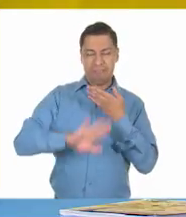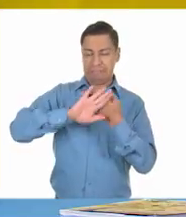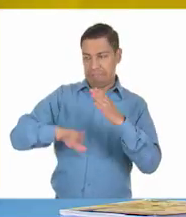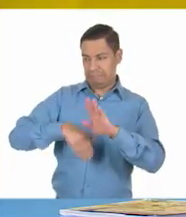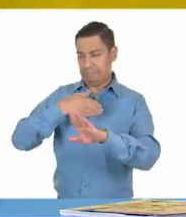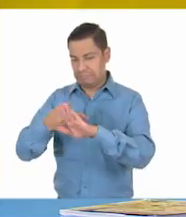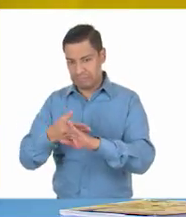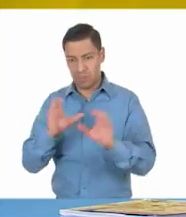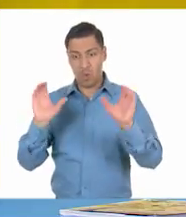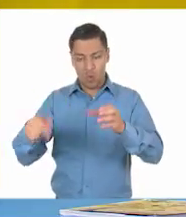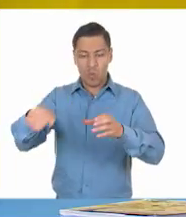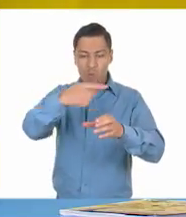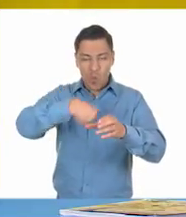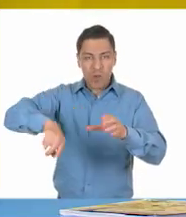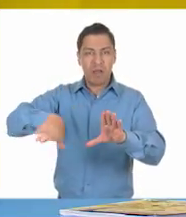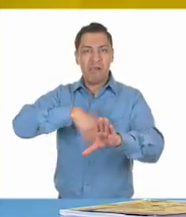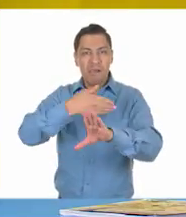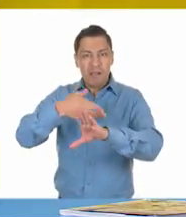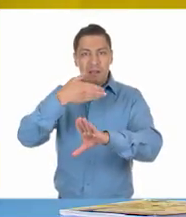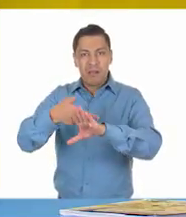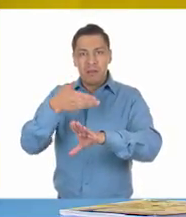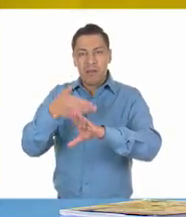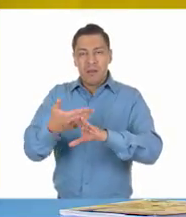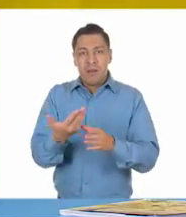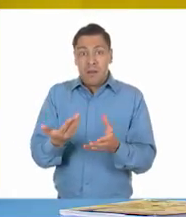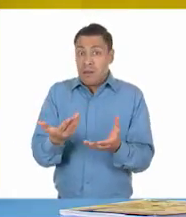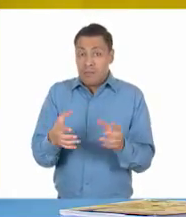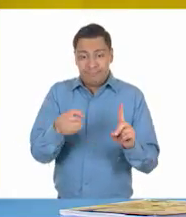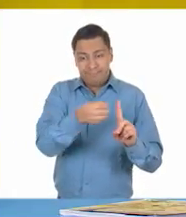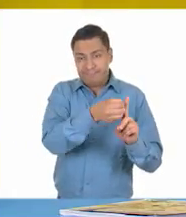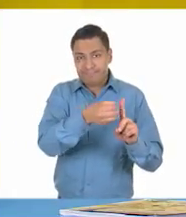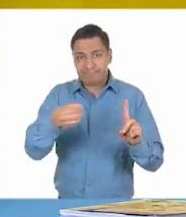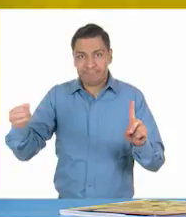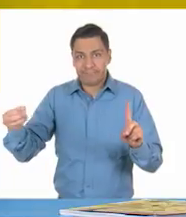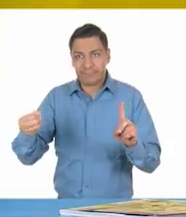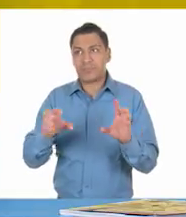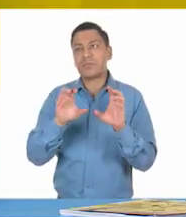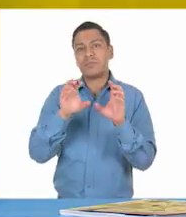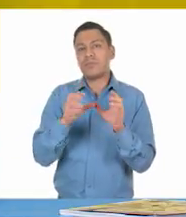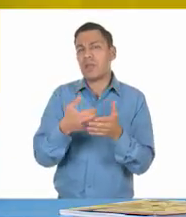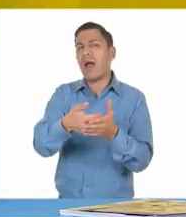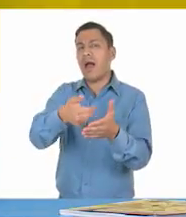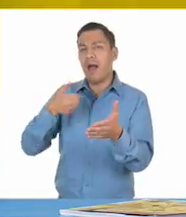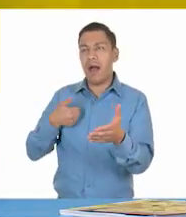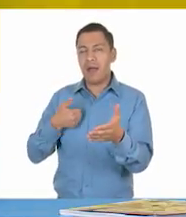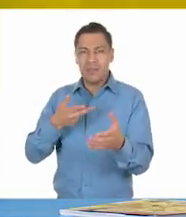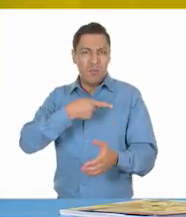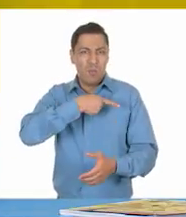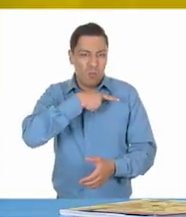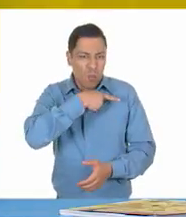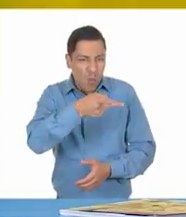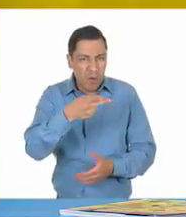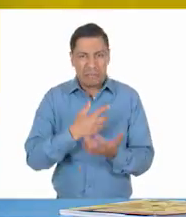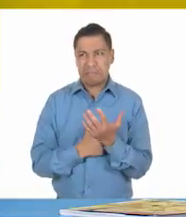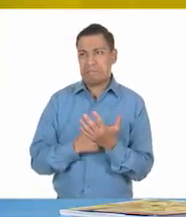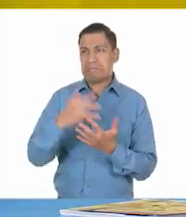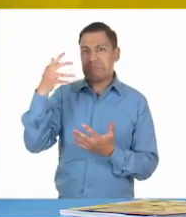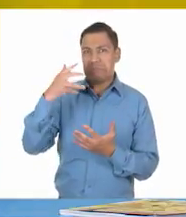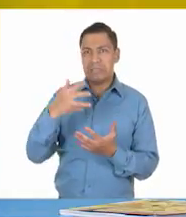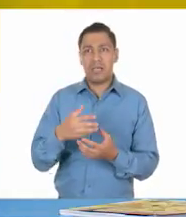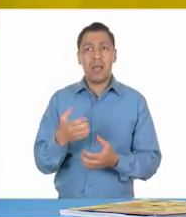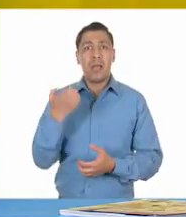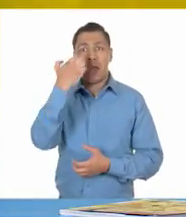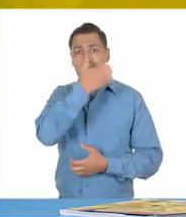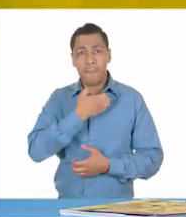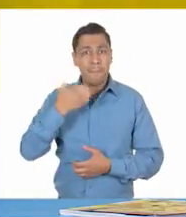varias violencias llamadas estructurales, como la falta de acceso a la educación, la pobreza extrema, el desempleo,